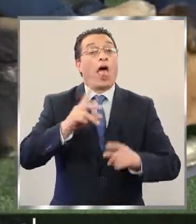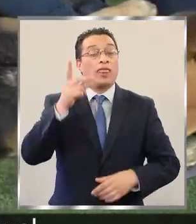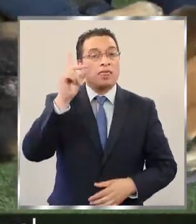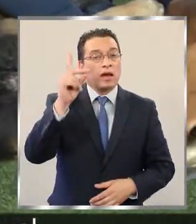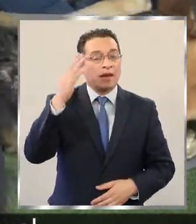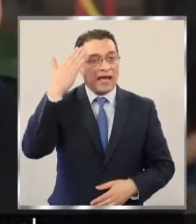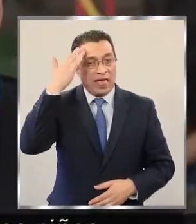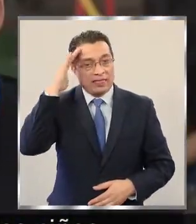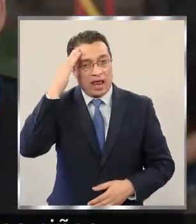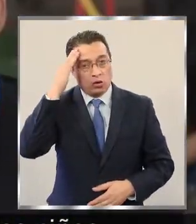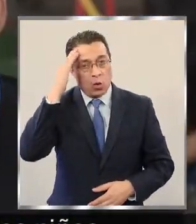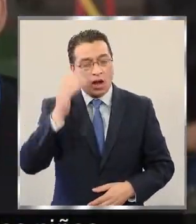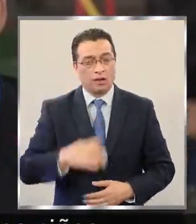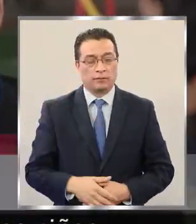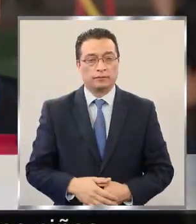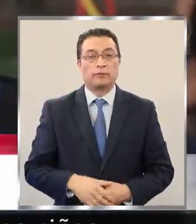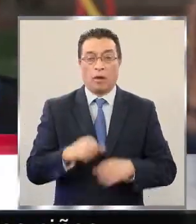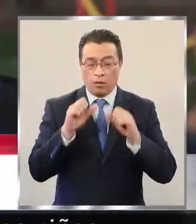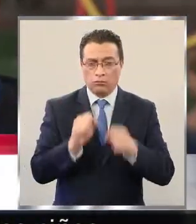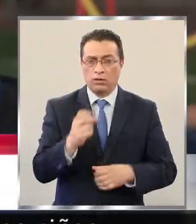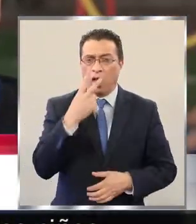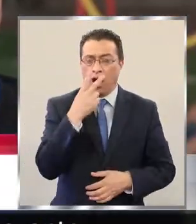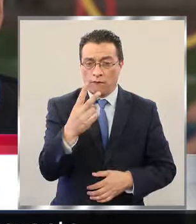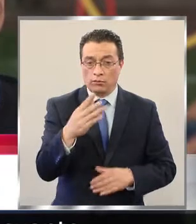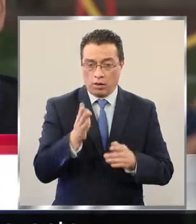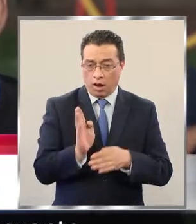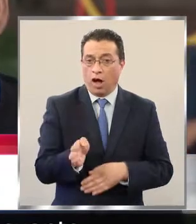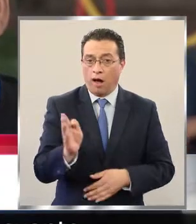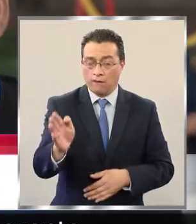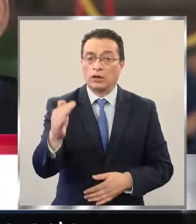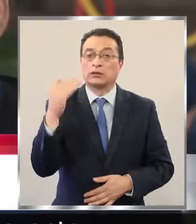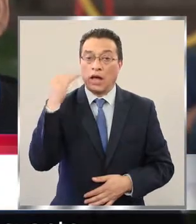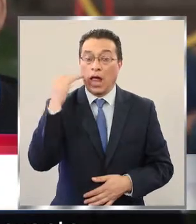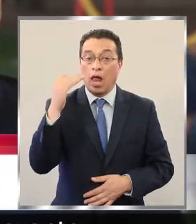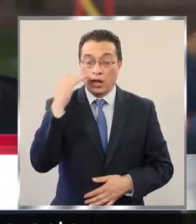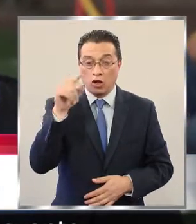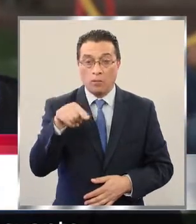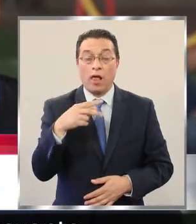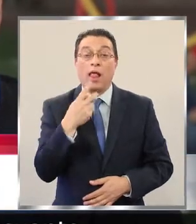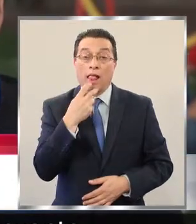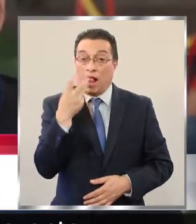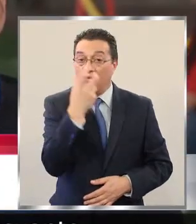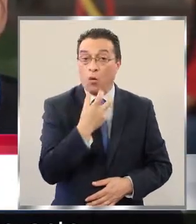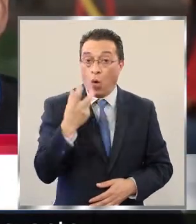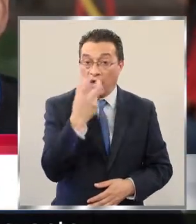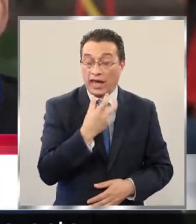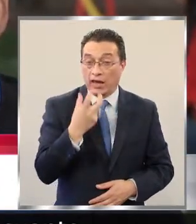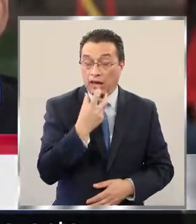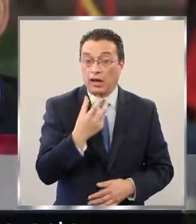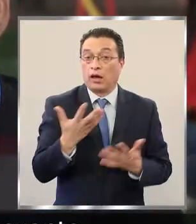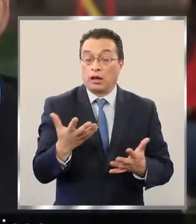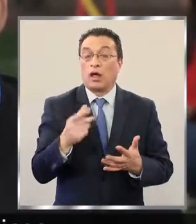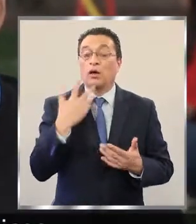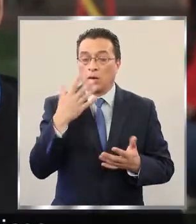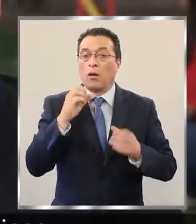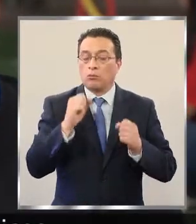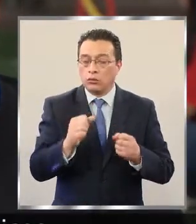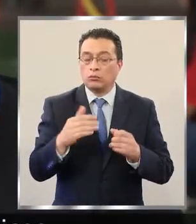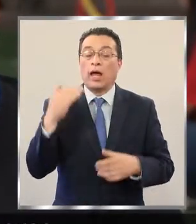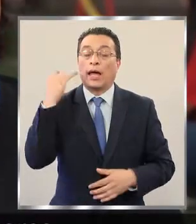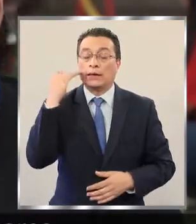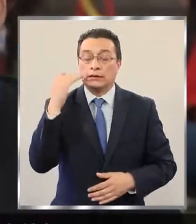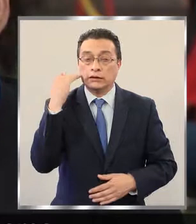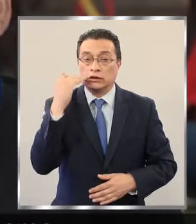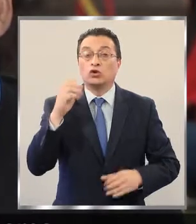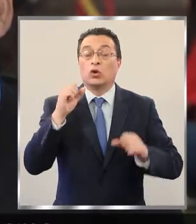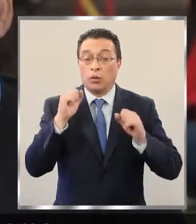intelectual. Ya podemos ver avances en los niños a nivel del lenguaje, ya en cuanto a la dinámica que los